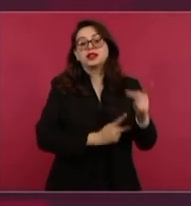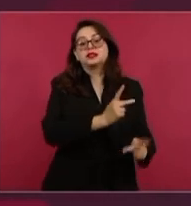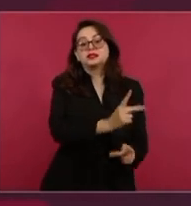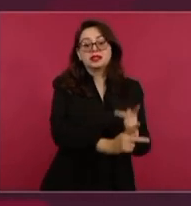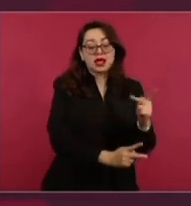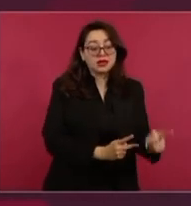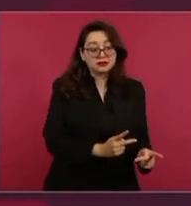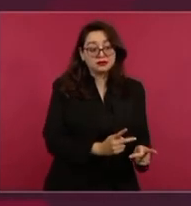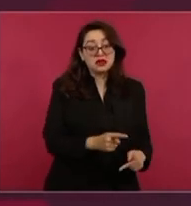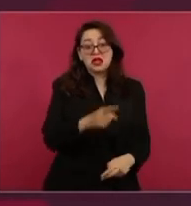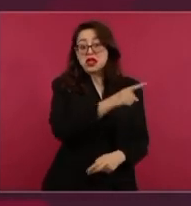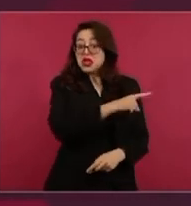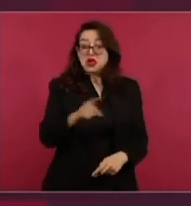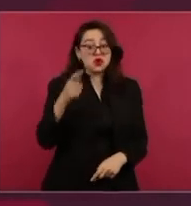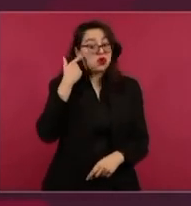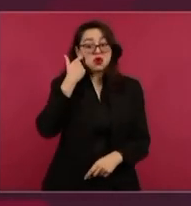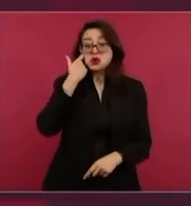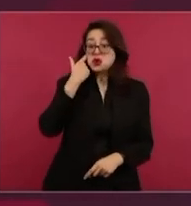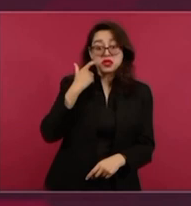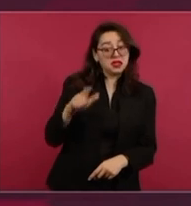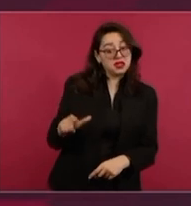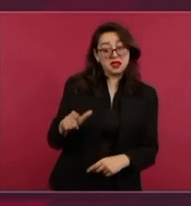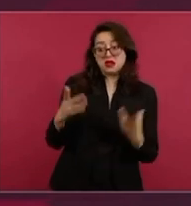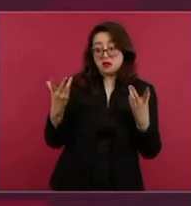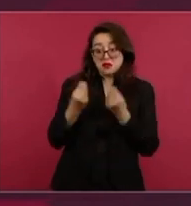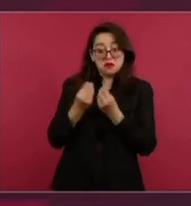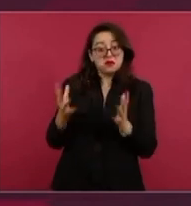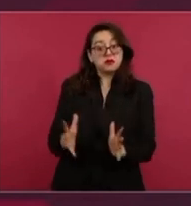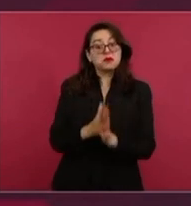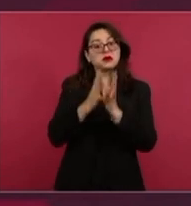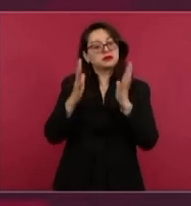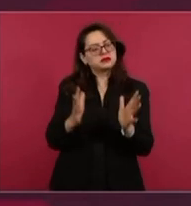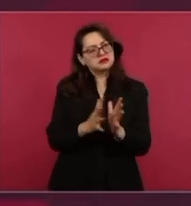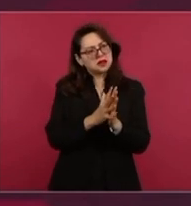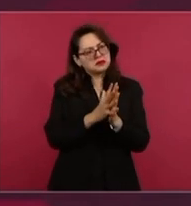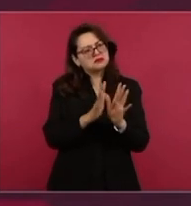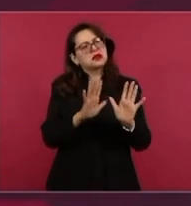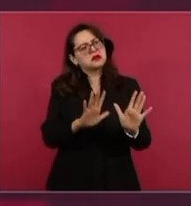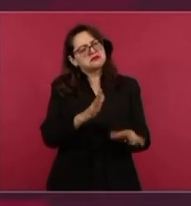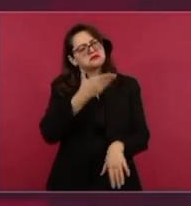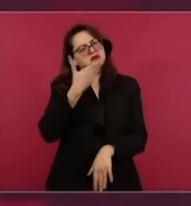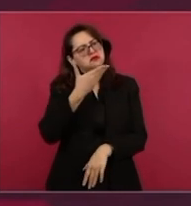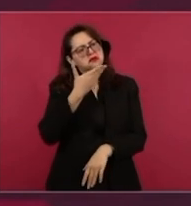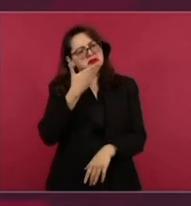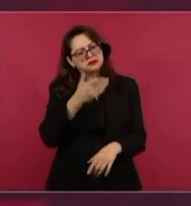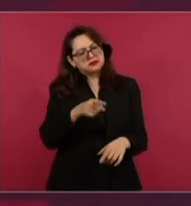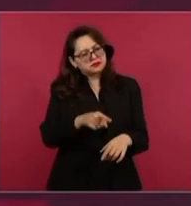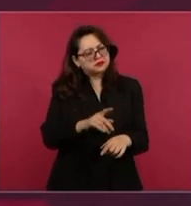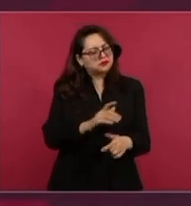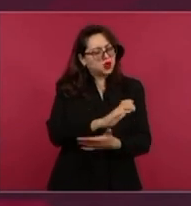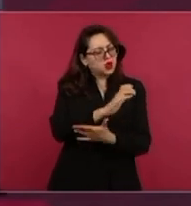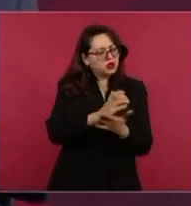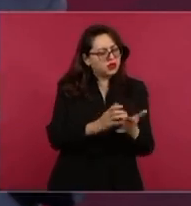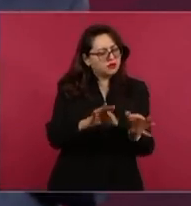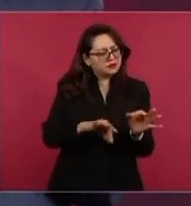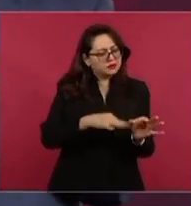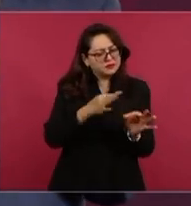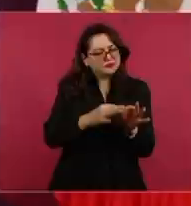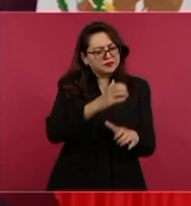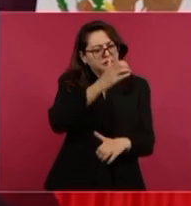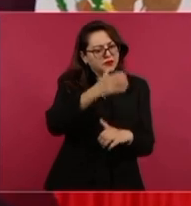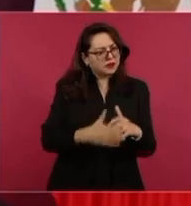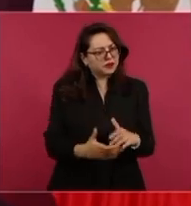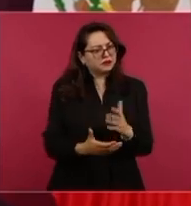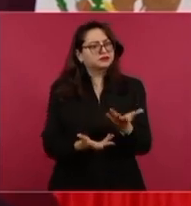se les dé la concesión para convivir en el